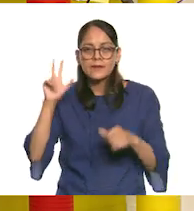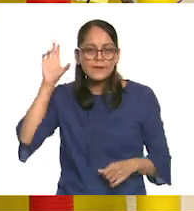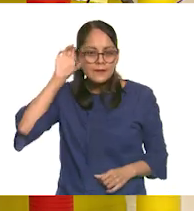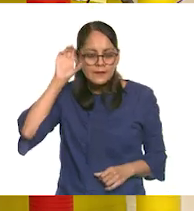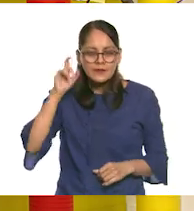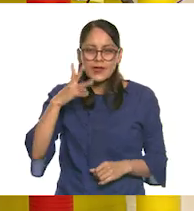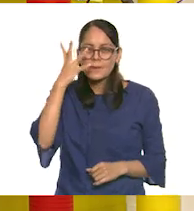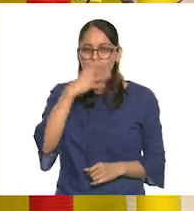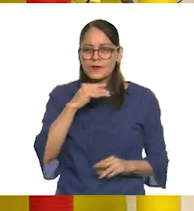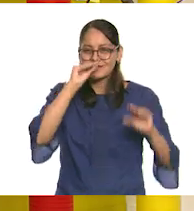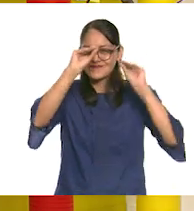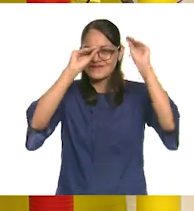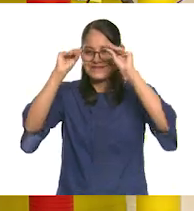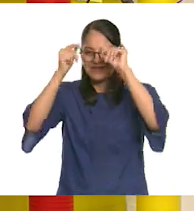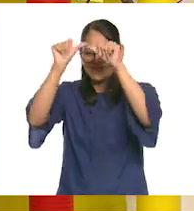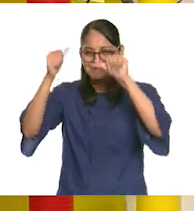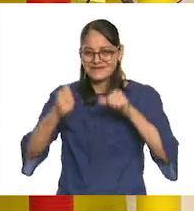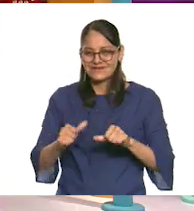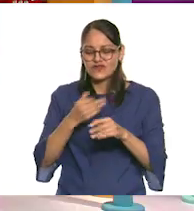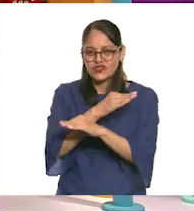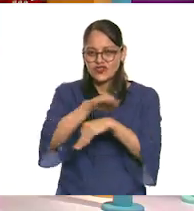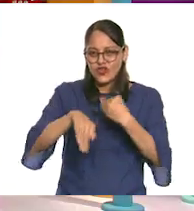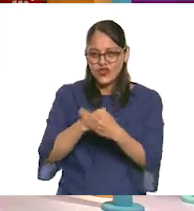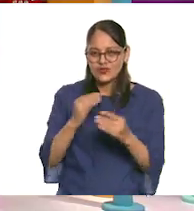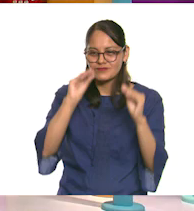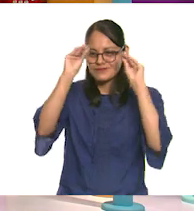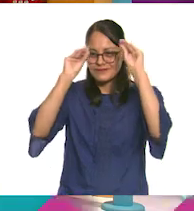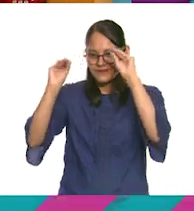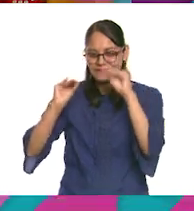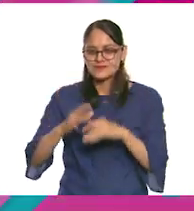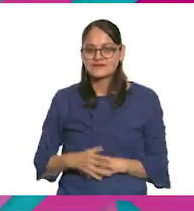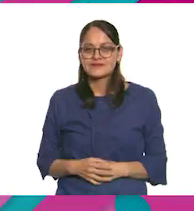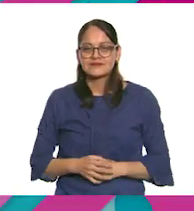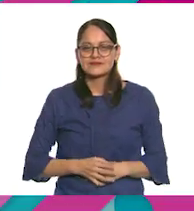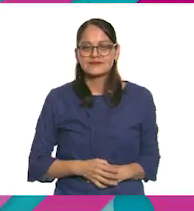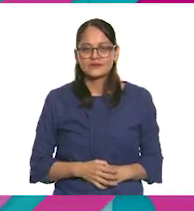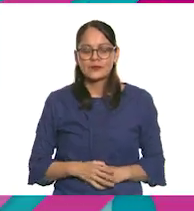esta hermosa instalación artística que es creación de todas y todos? Escuchemos entonces.